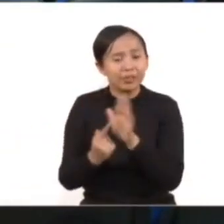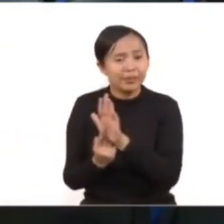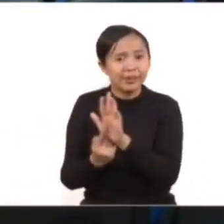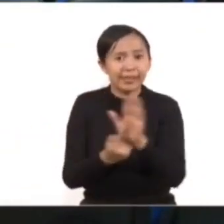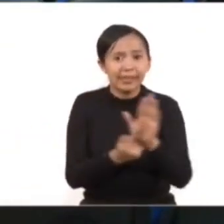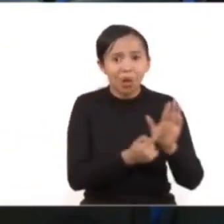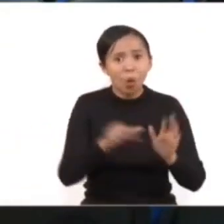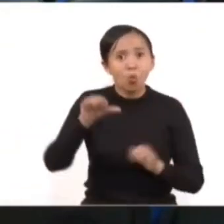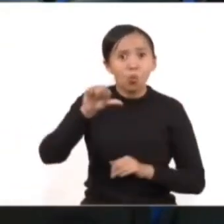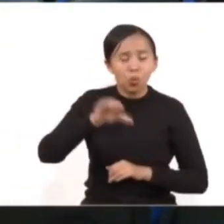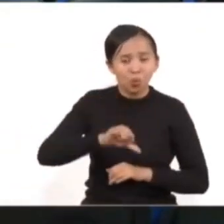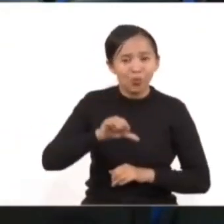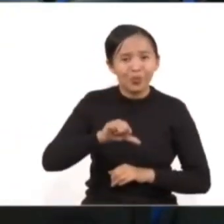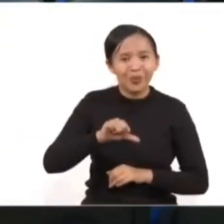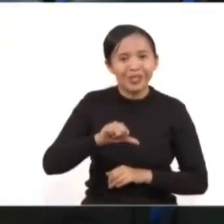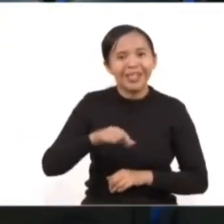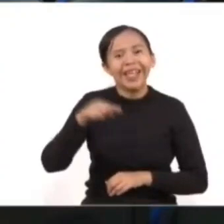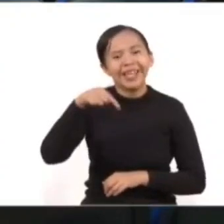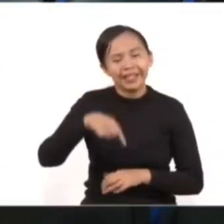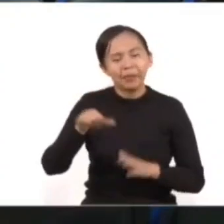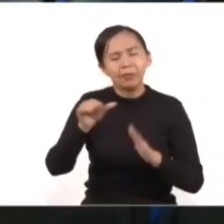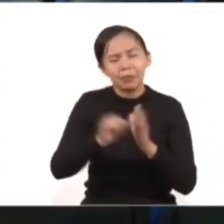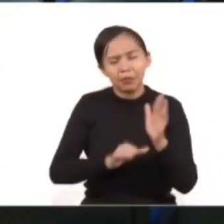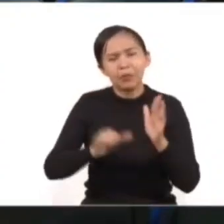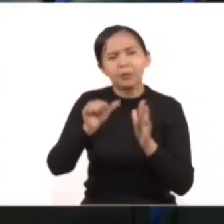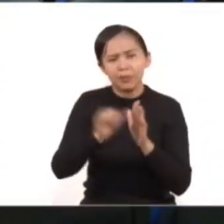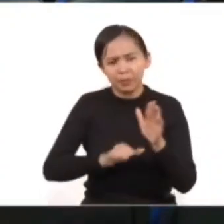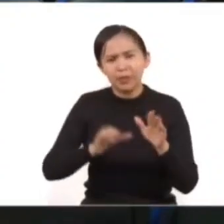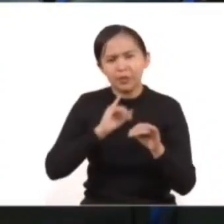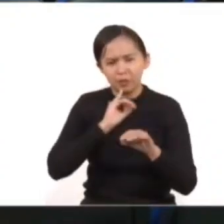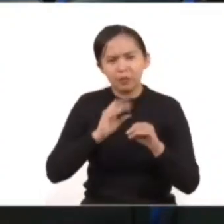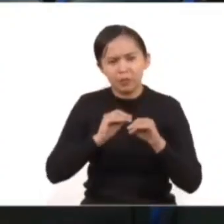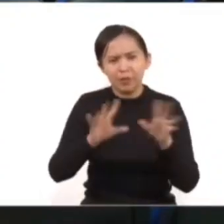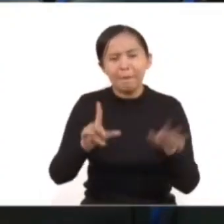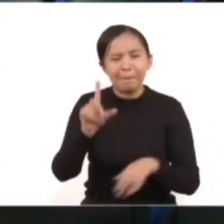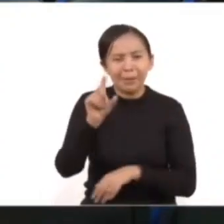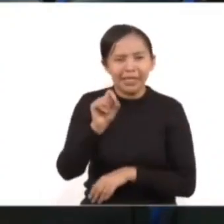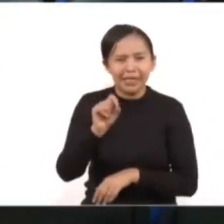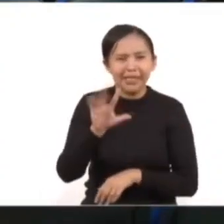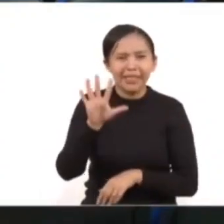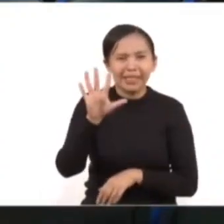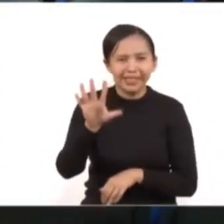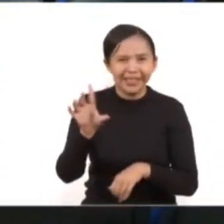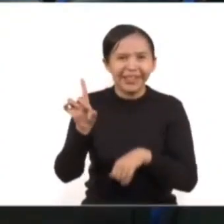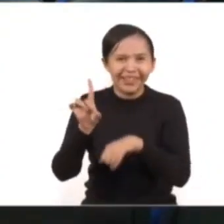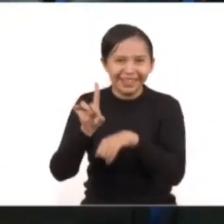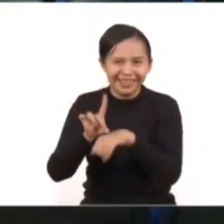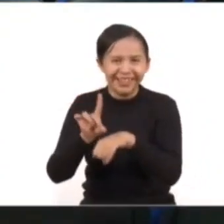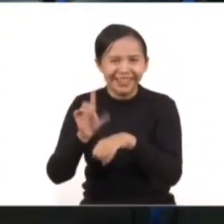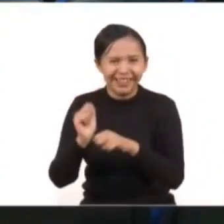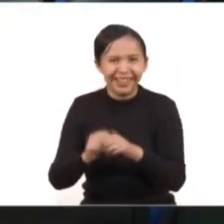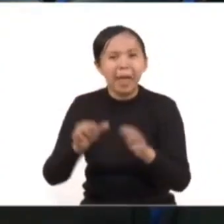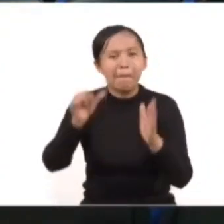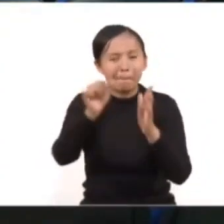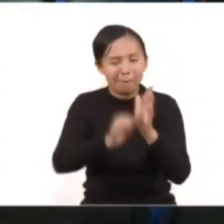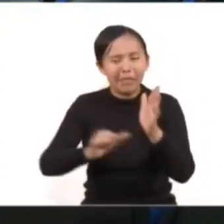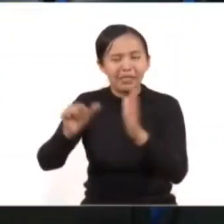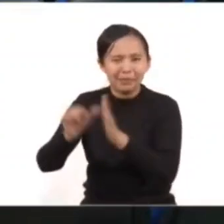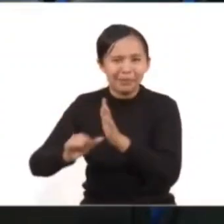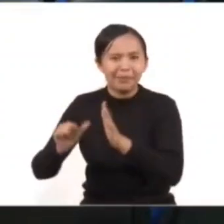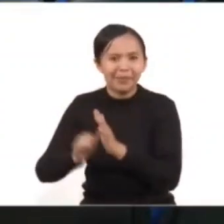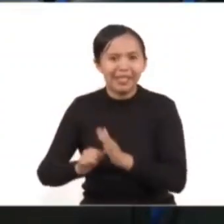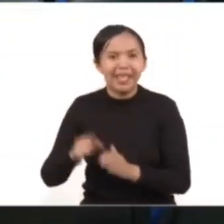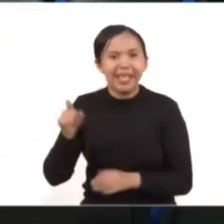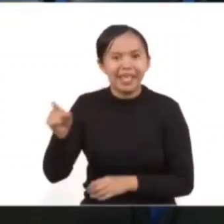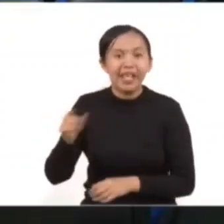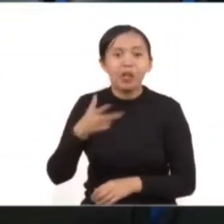este informe mensual, como hoy cada 25 Día Naranja, a nombre del secretario de